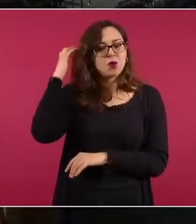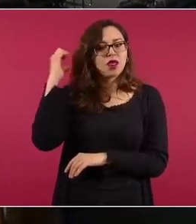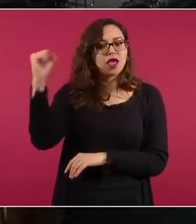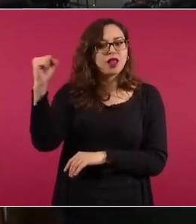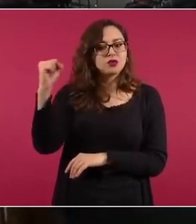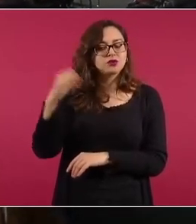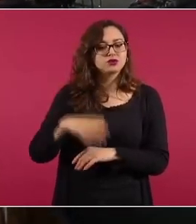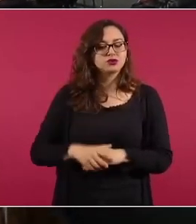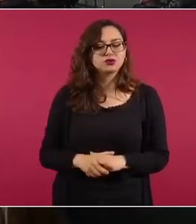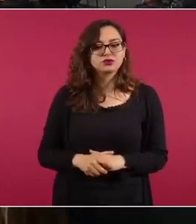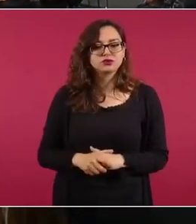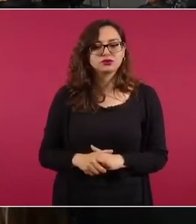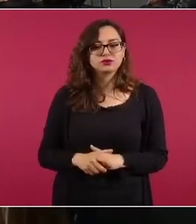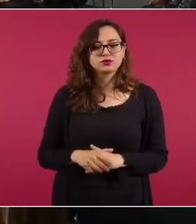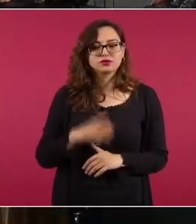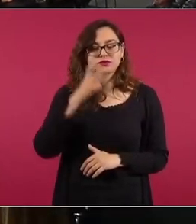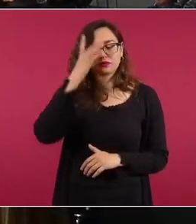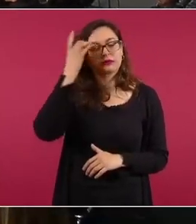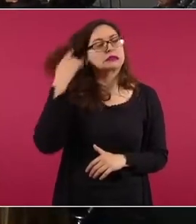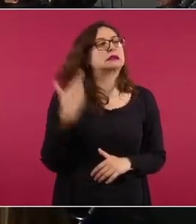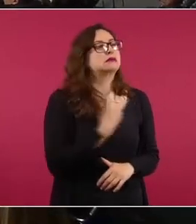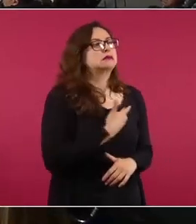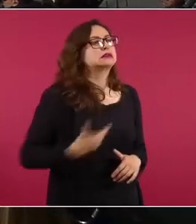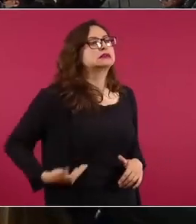quién es